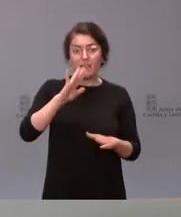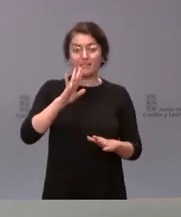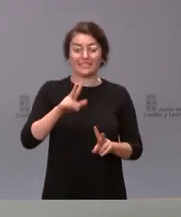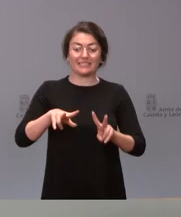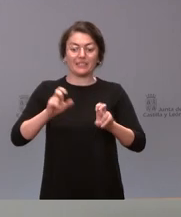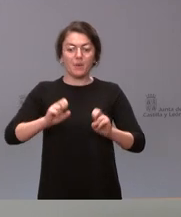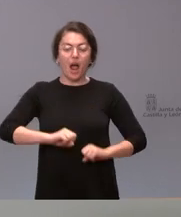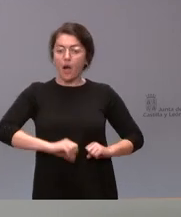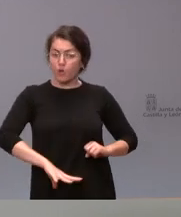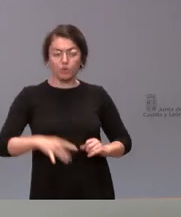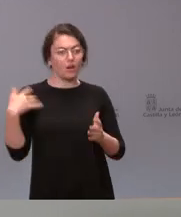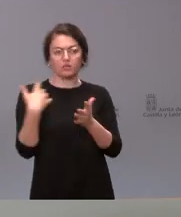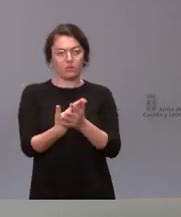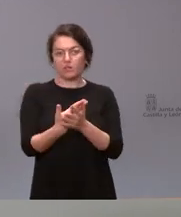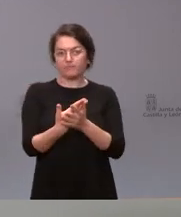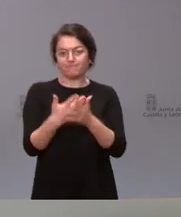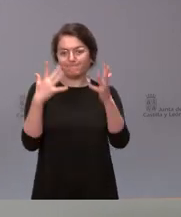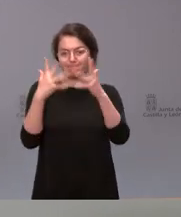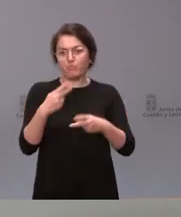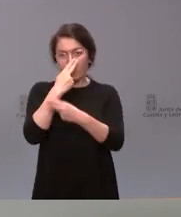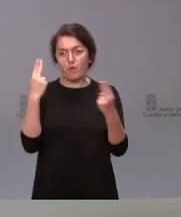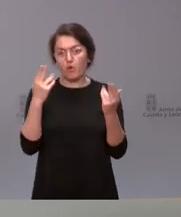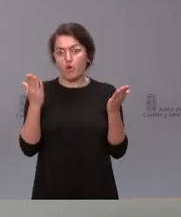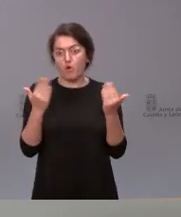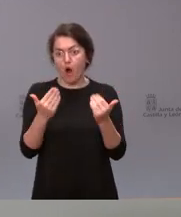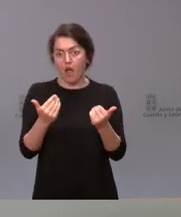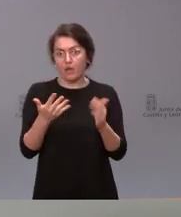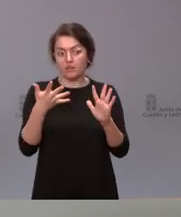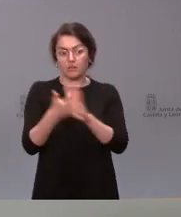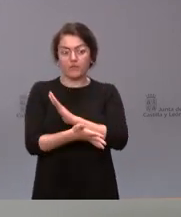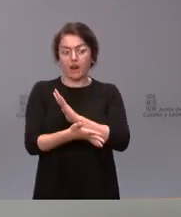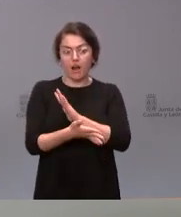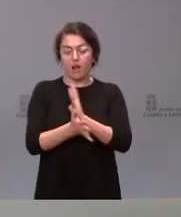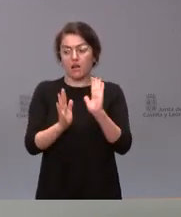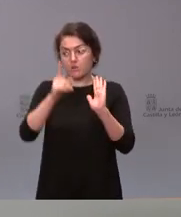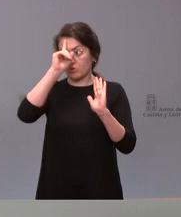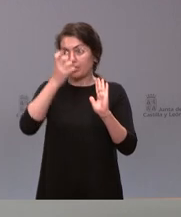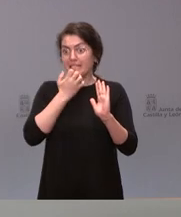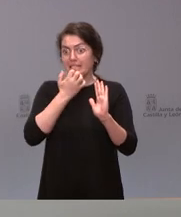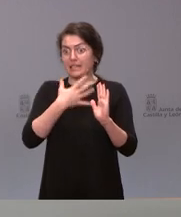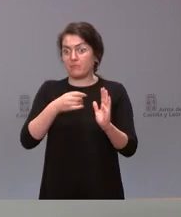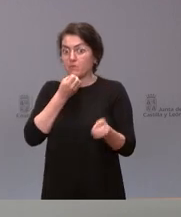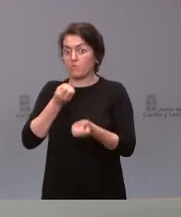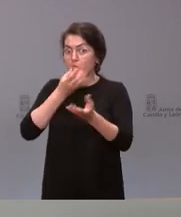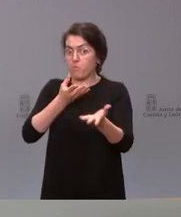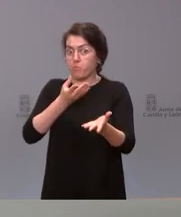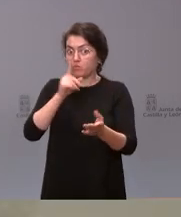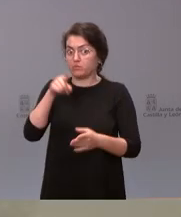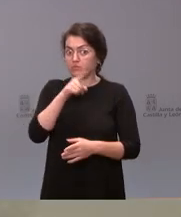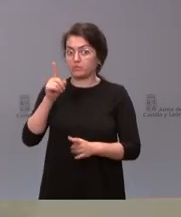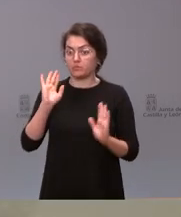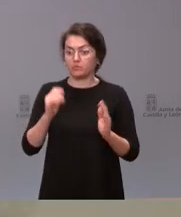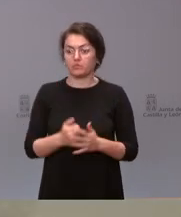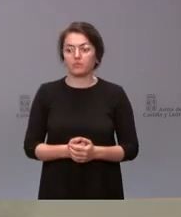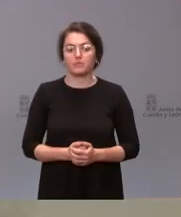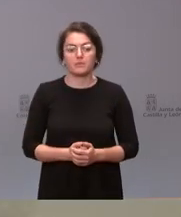ese registro de carácter público. Y, por tanto, no sé hasta qué punto ese dato sí lo podemos ofrecer. Como no ha